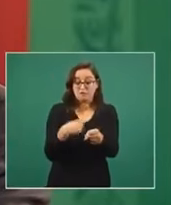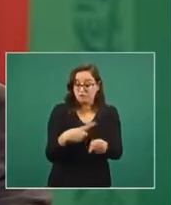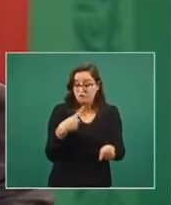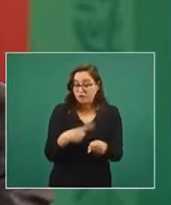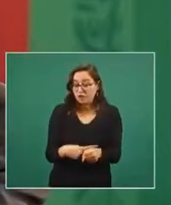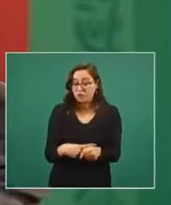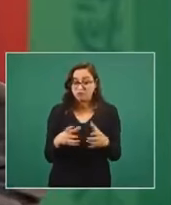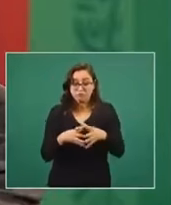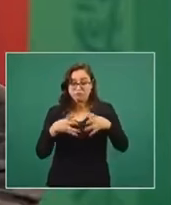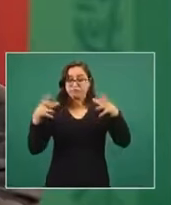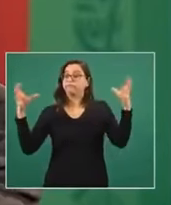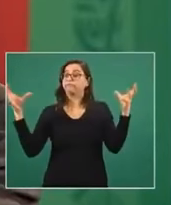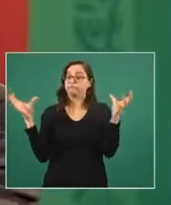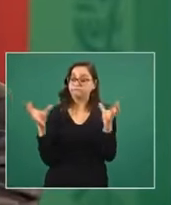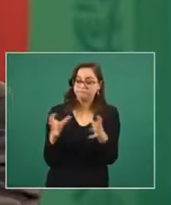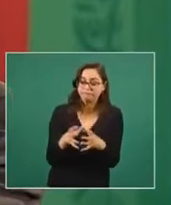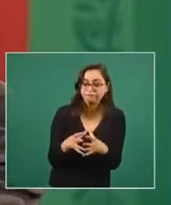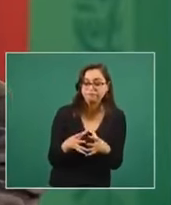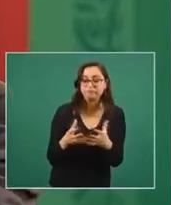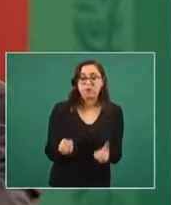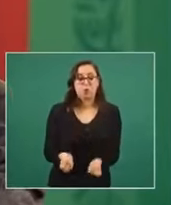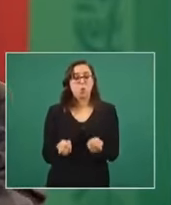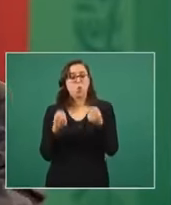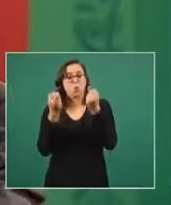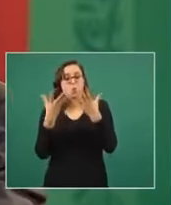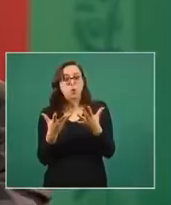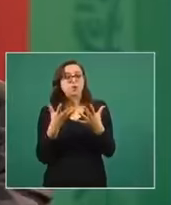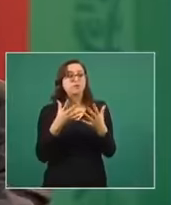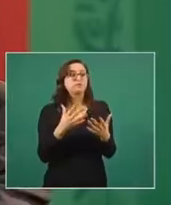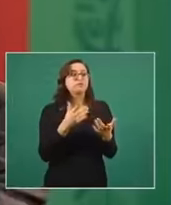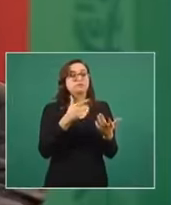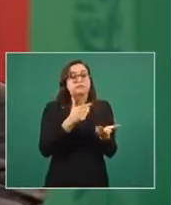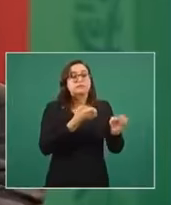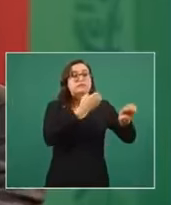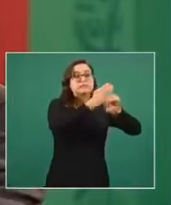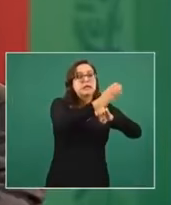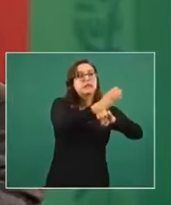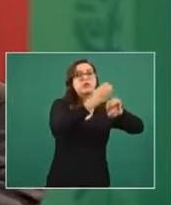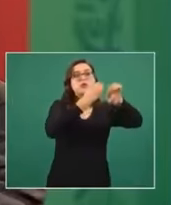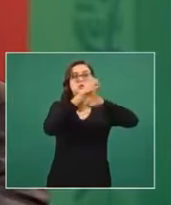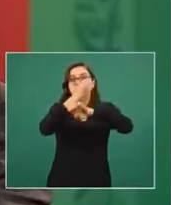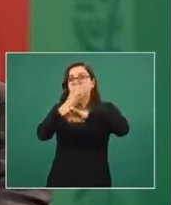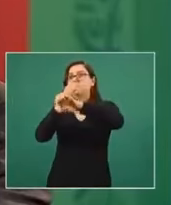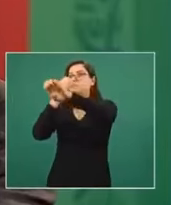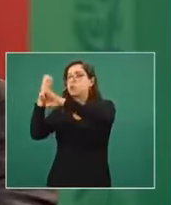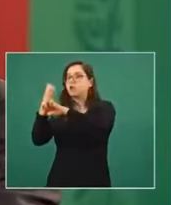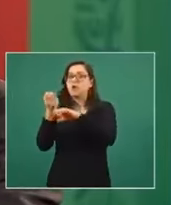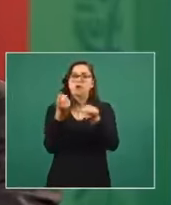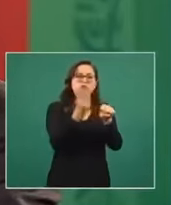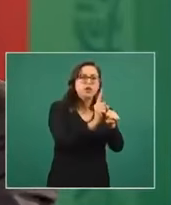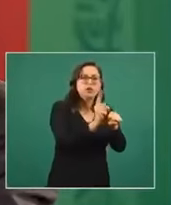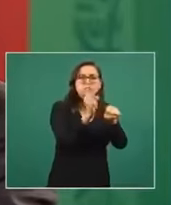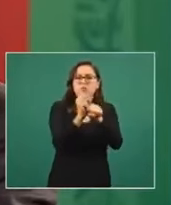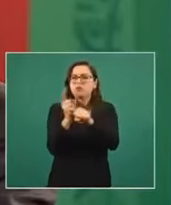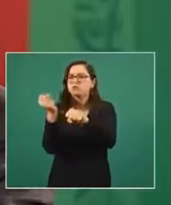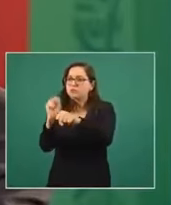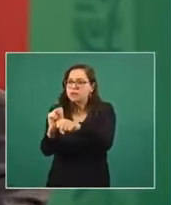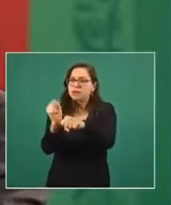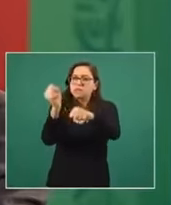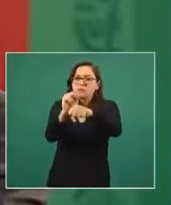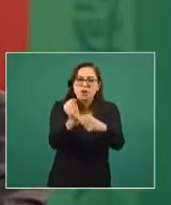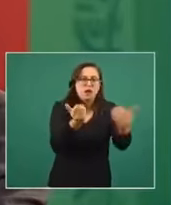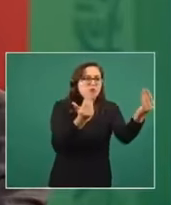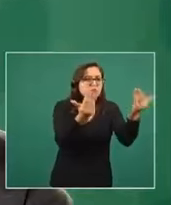espacio, la cantidad de personas que enferman en cada territorio por cada día o por cada semana, es muy